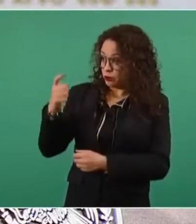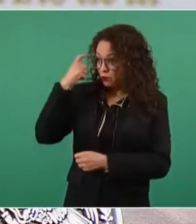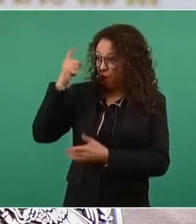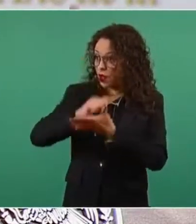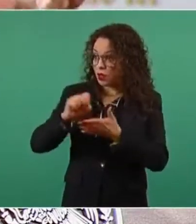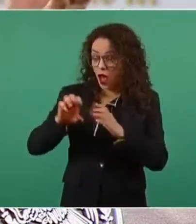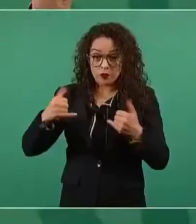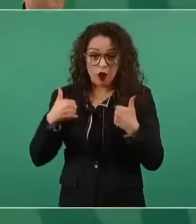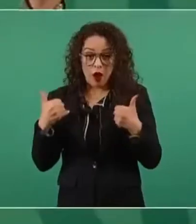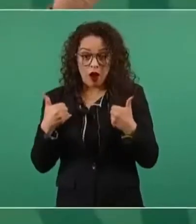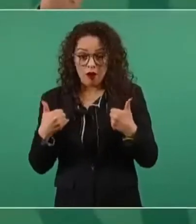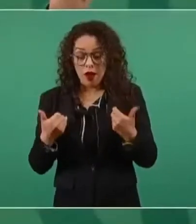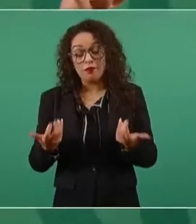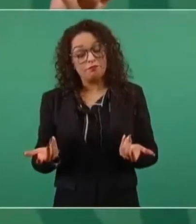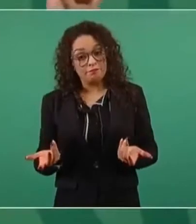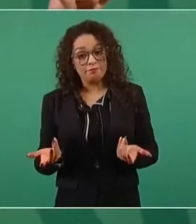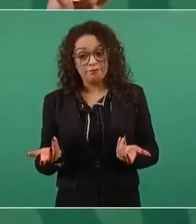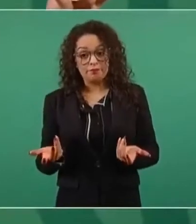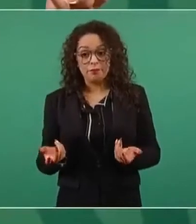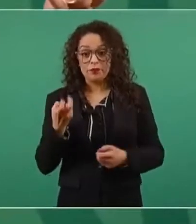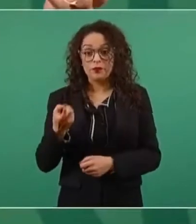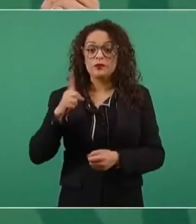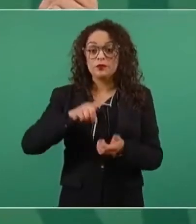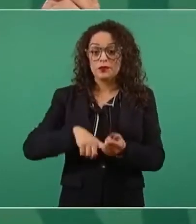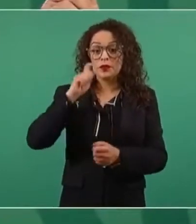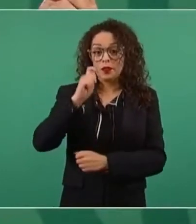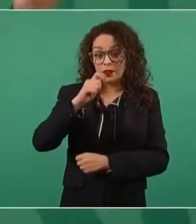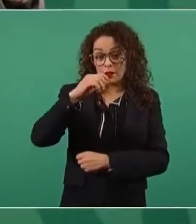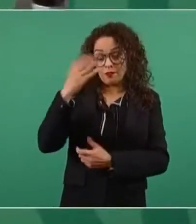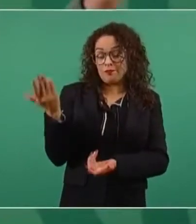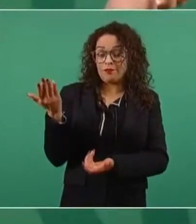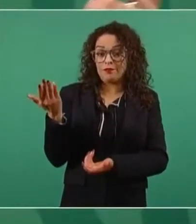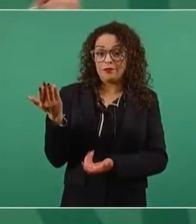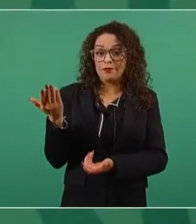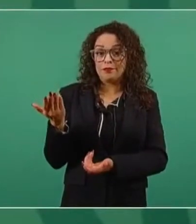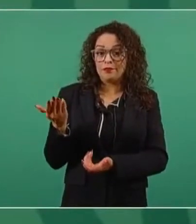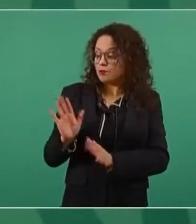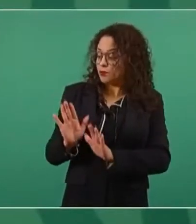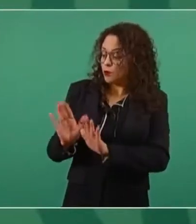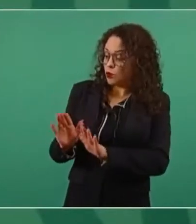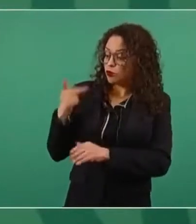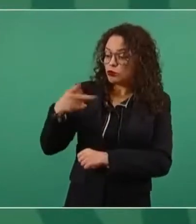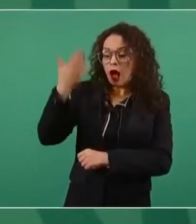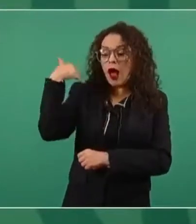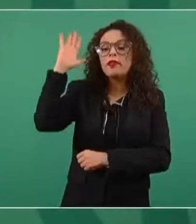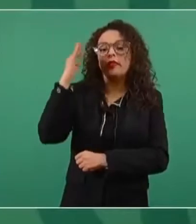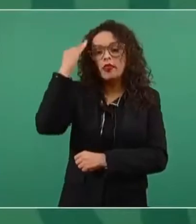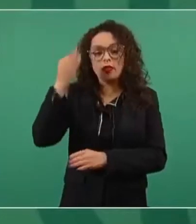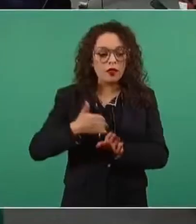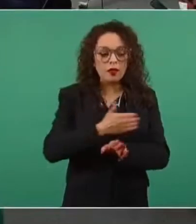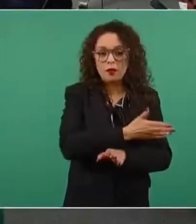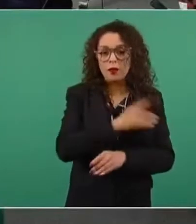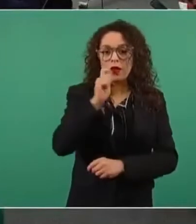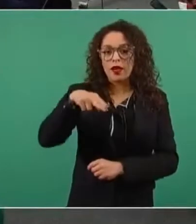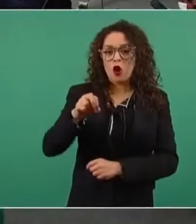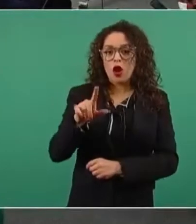es es el fruto de la política neoliberal eso es lo que dejamos entonces llevamos tres